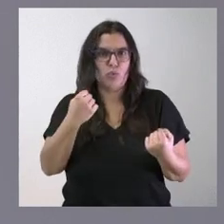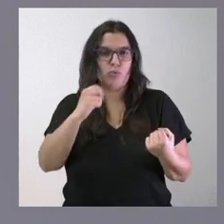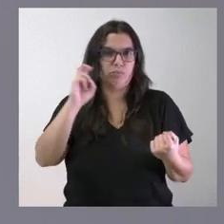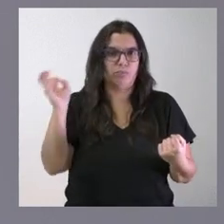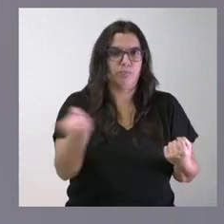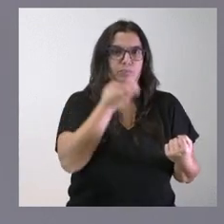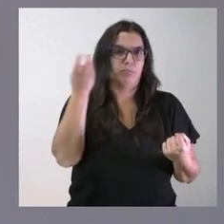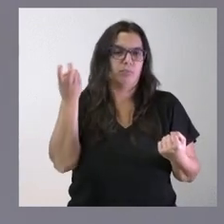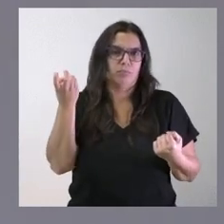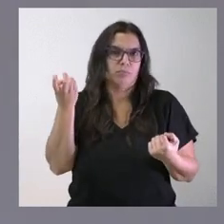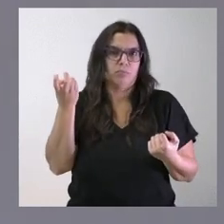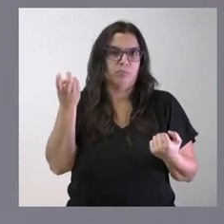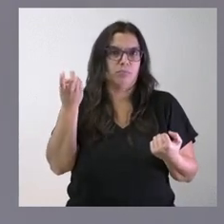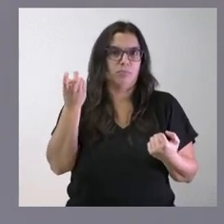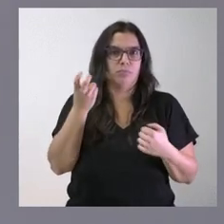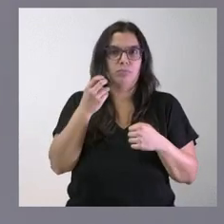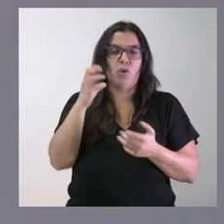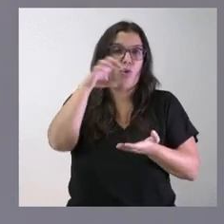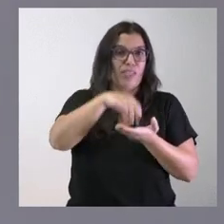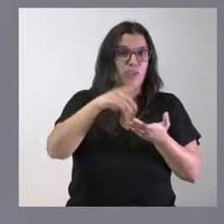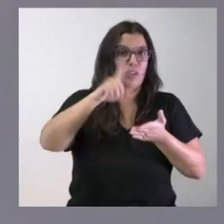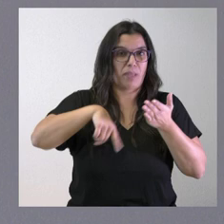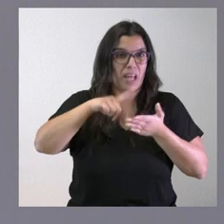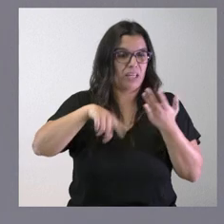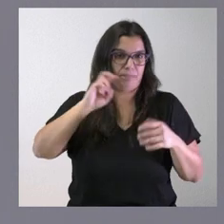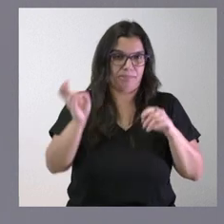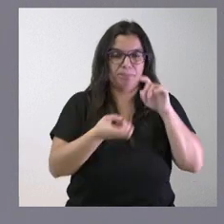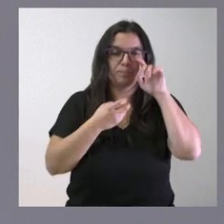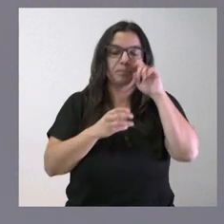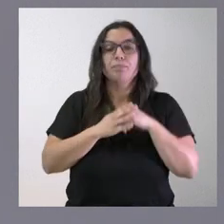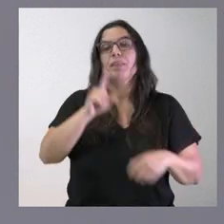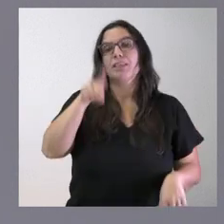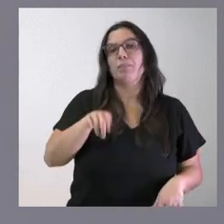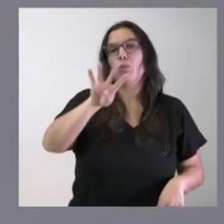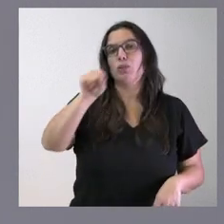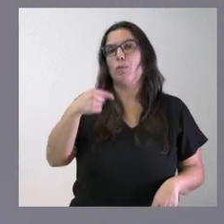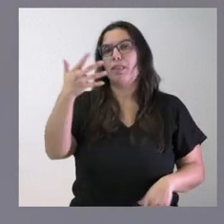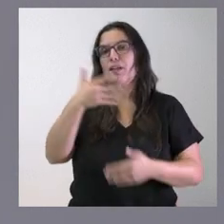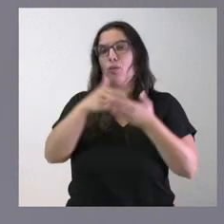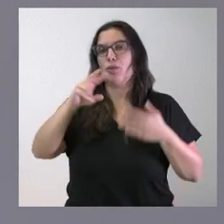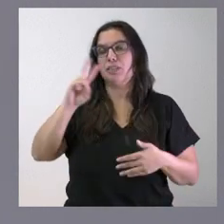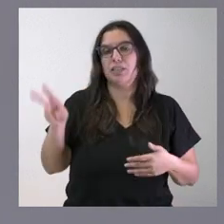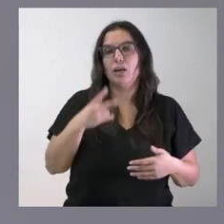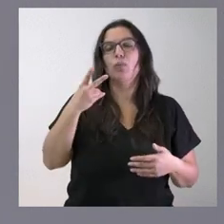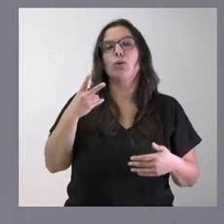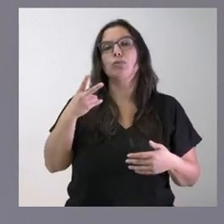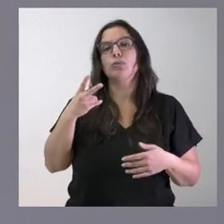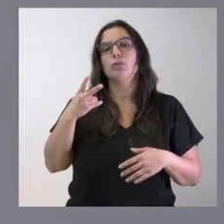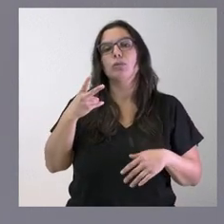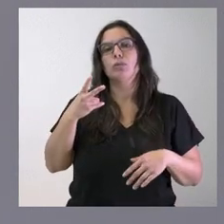atención primaria y atención especializada que gestiona SACIL. Asimismo, 4,5 millones de euros en suministros de